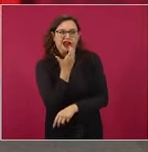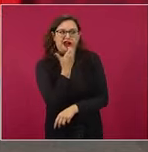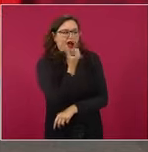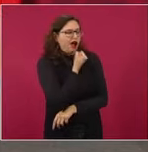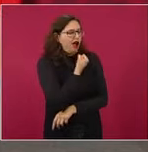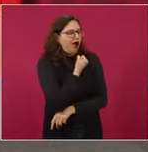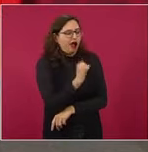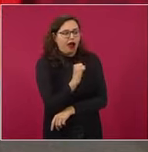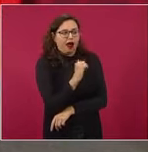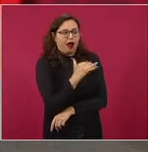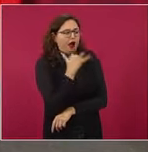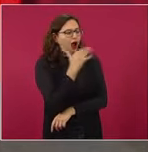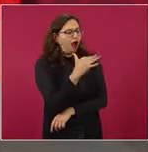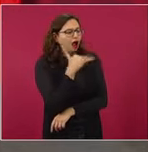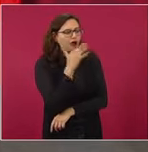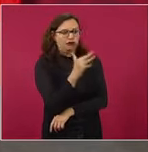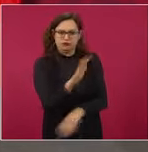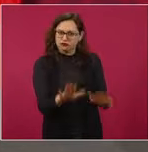deleznable,